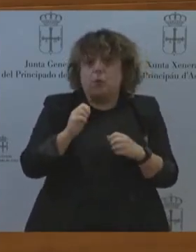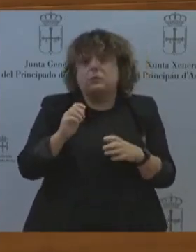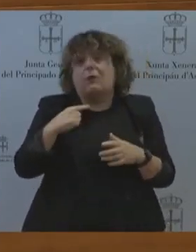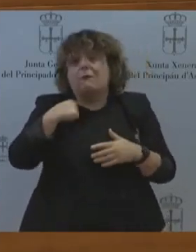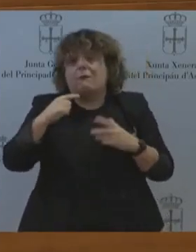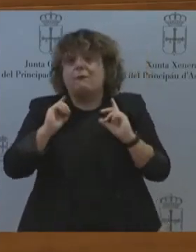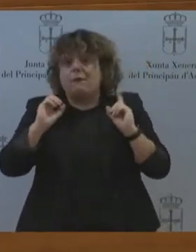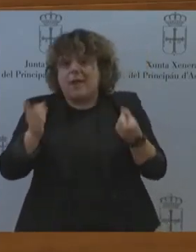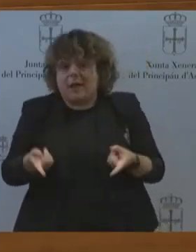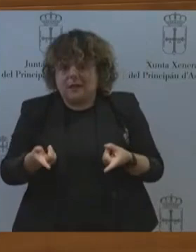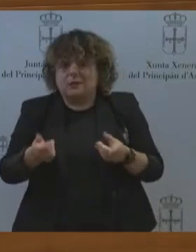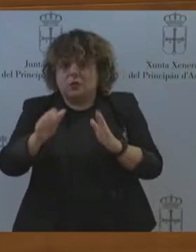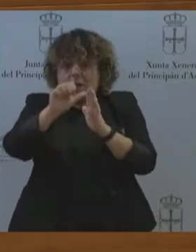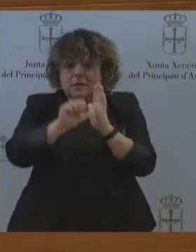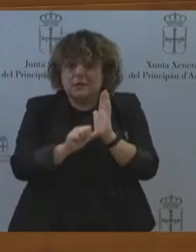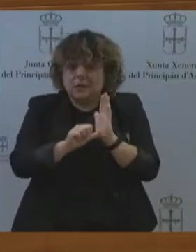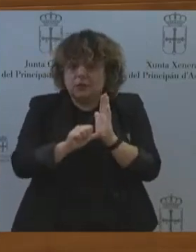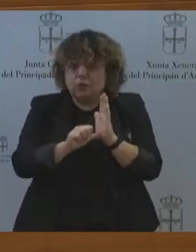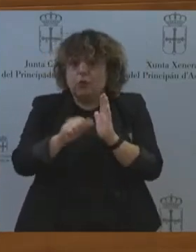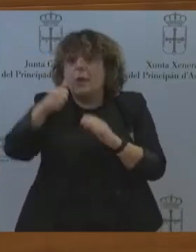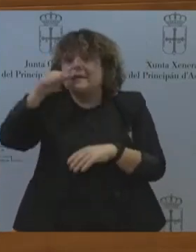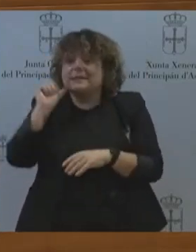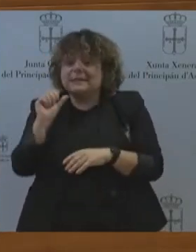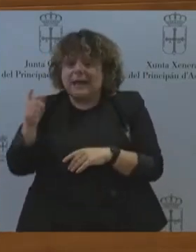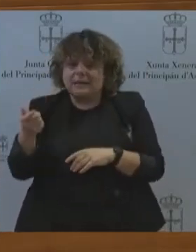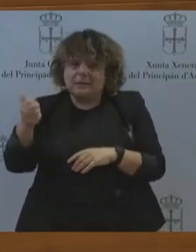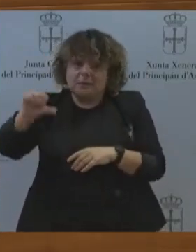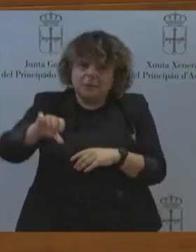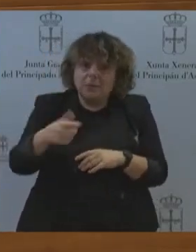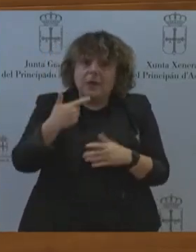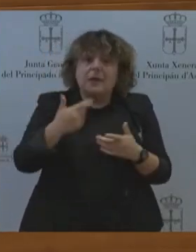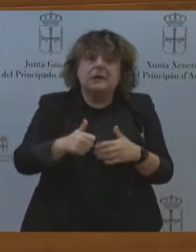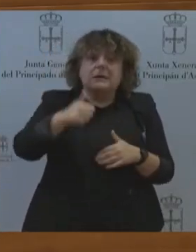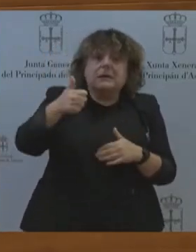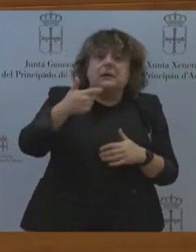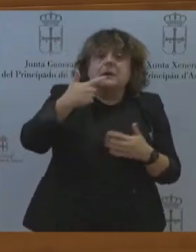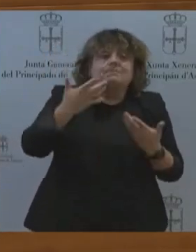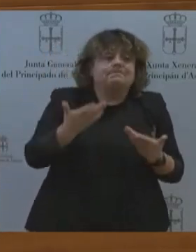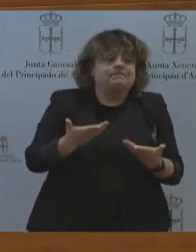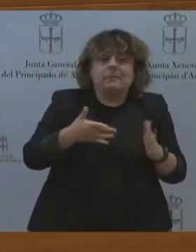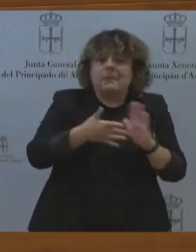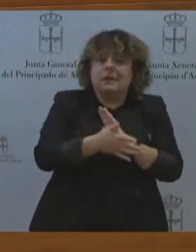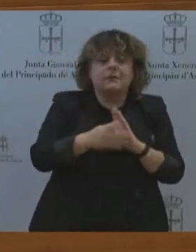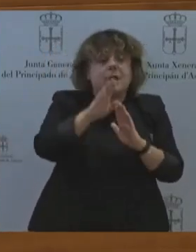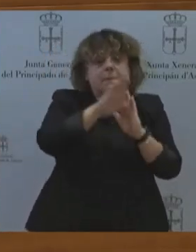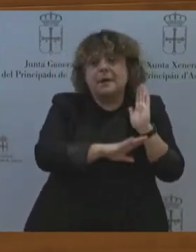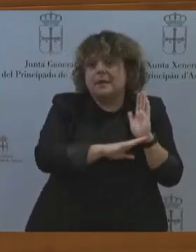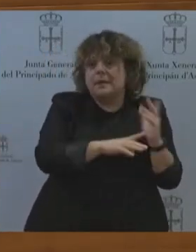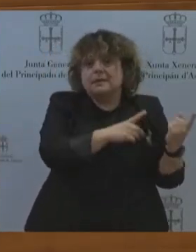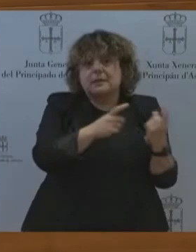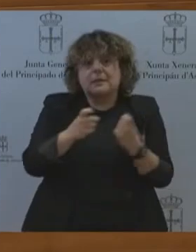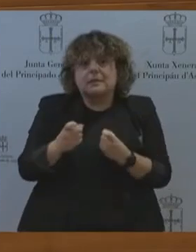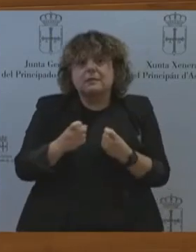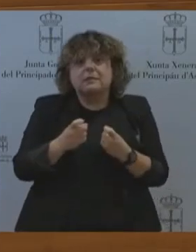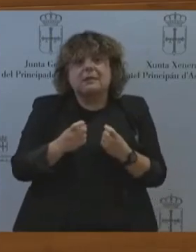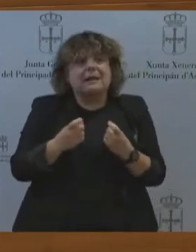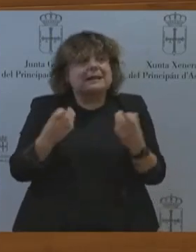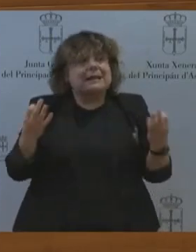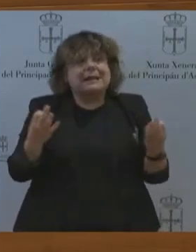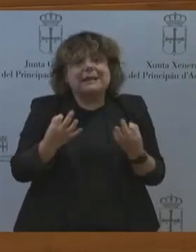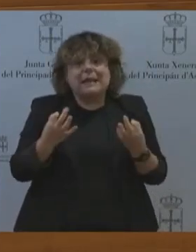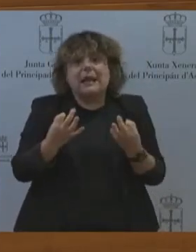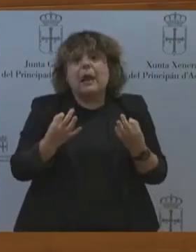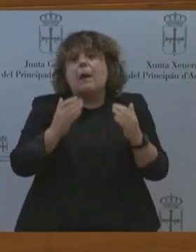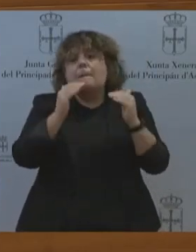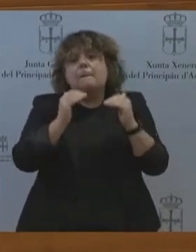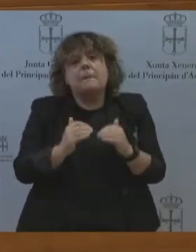continúa pendiente de que, de una vez por todas, se adopten medidas que hagan posible mitigar el desmesurado incremento de costes que suponen los